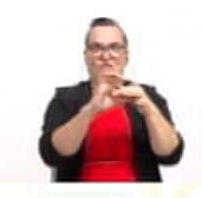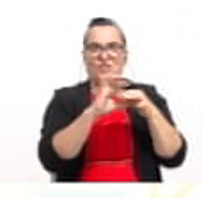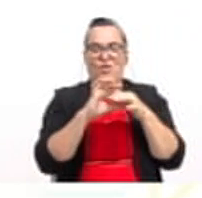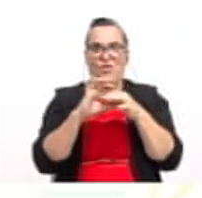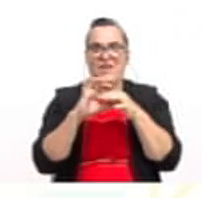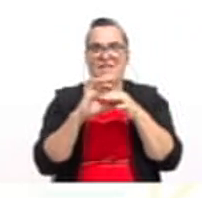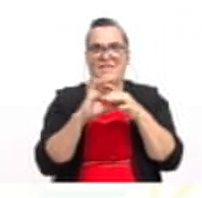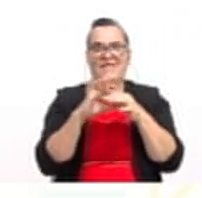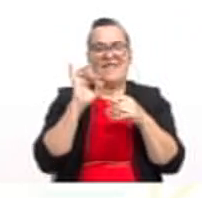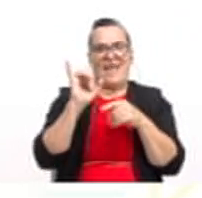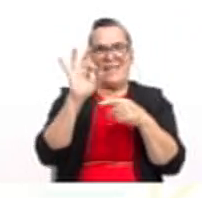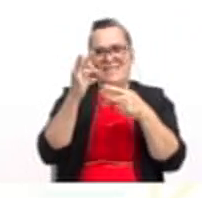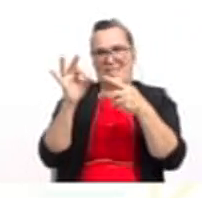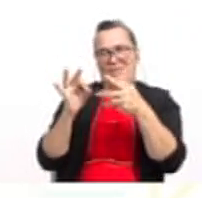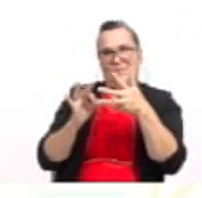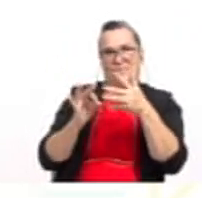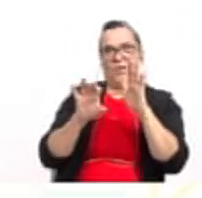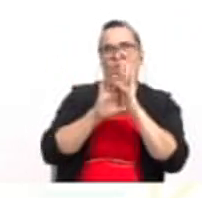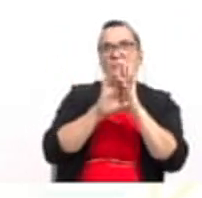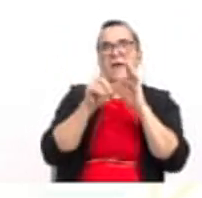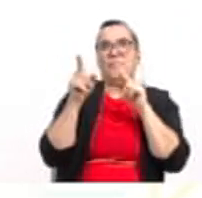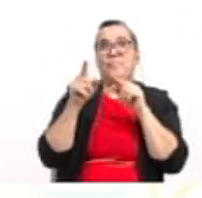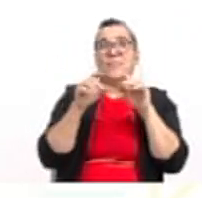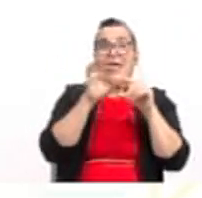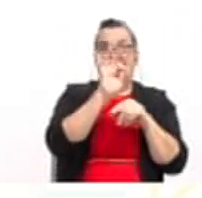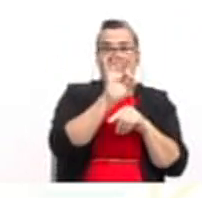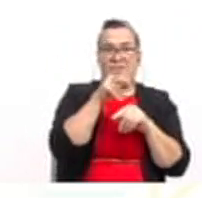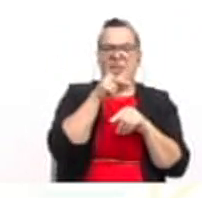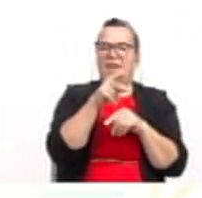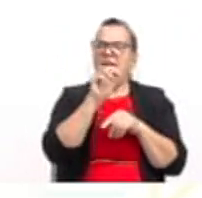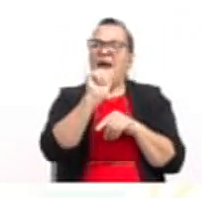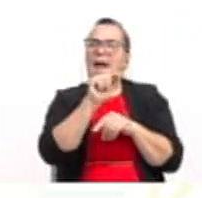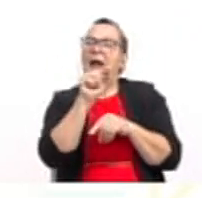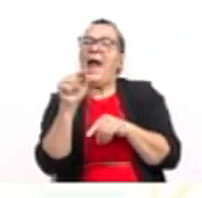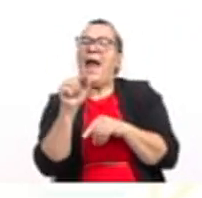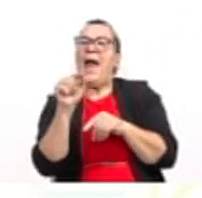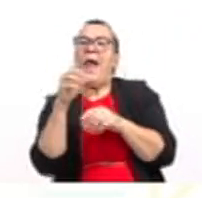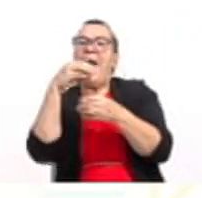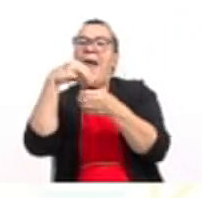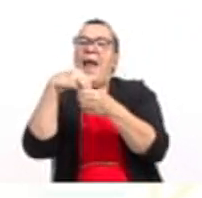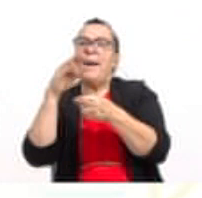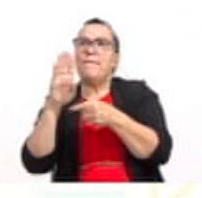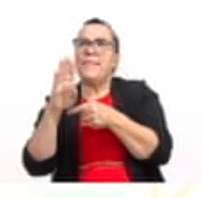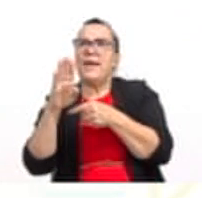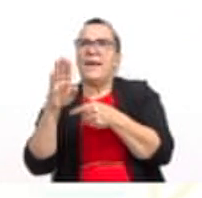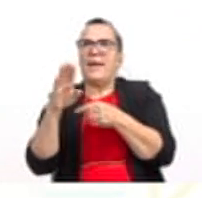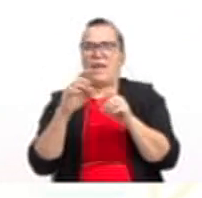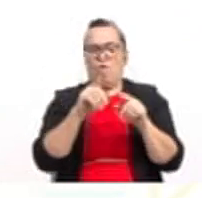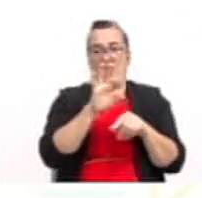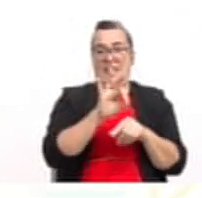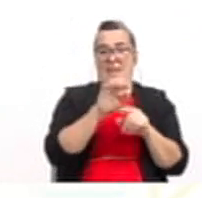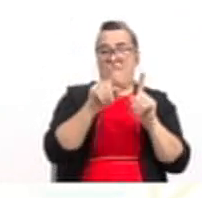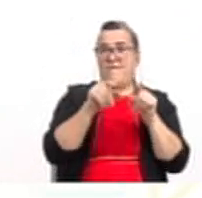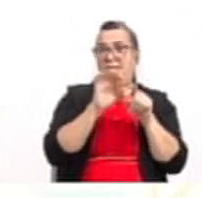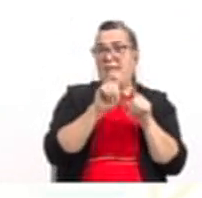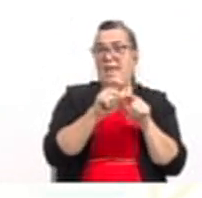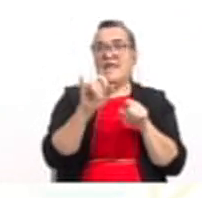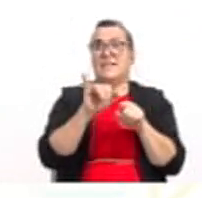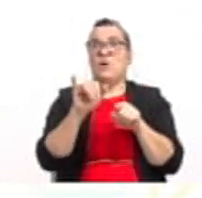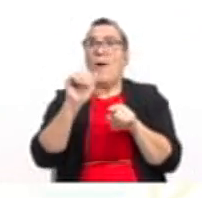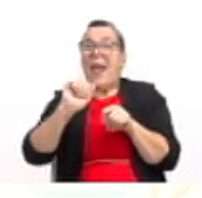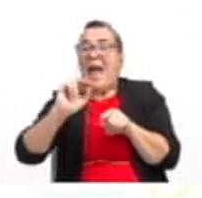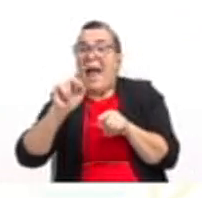Primero observemos que tenemos f de a en b, donde f de x es ax al cuadrado más